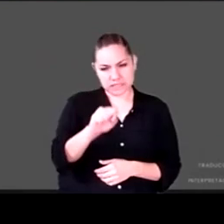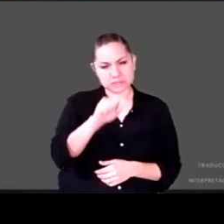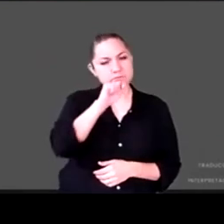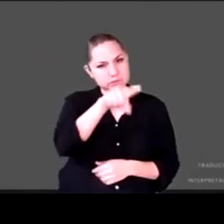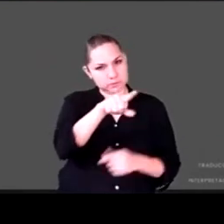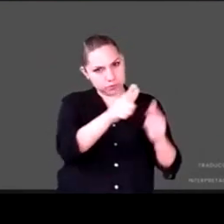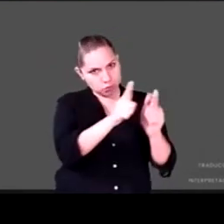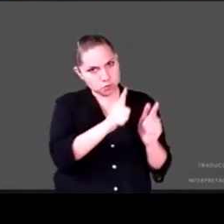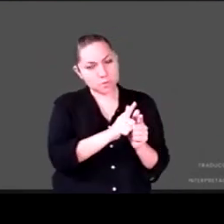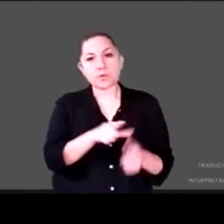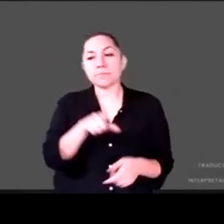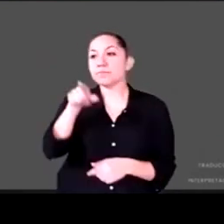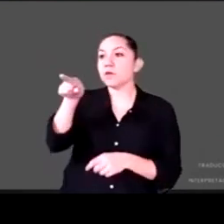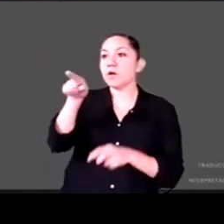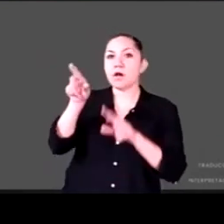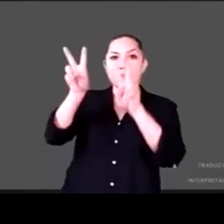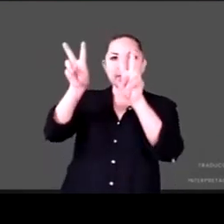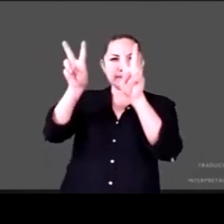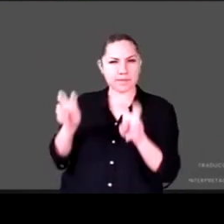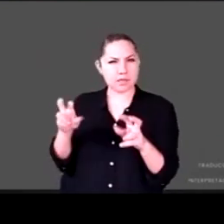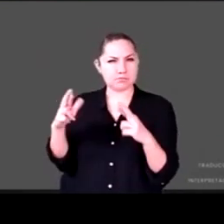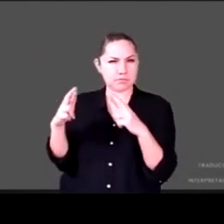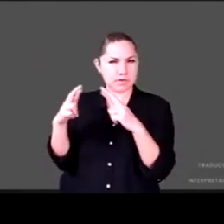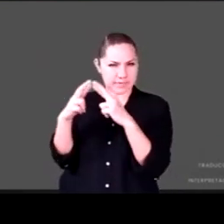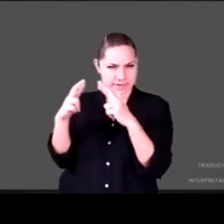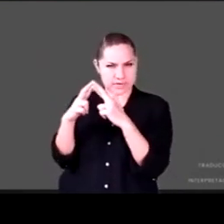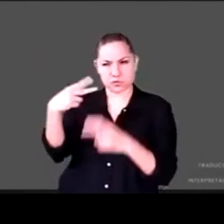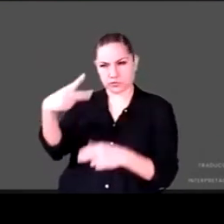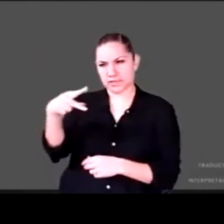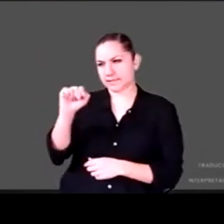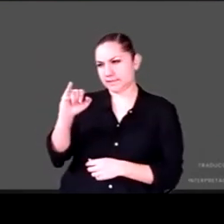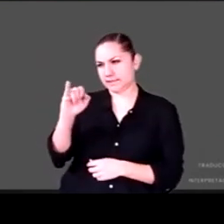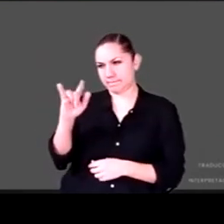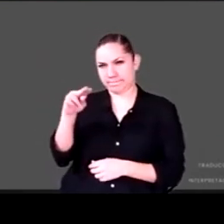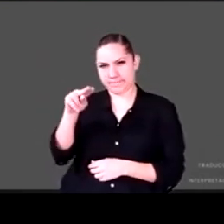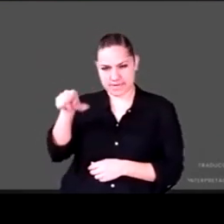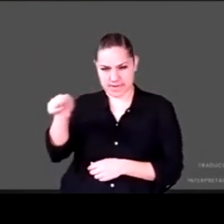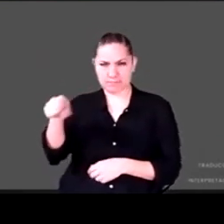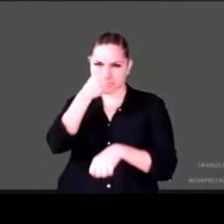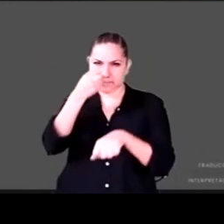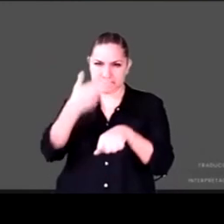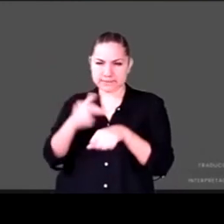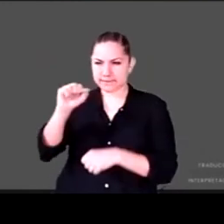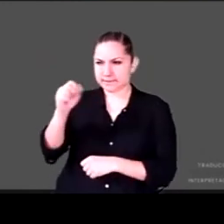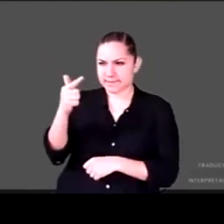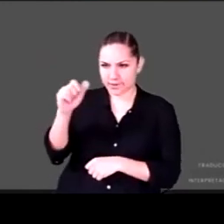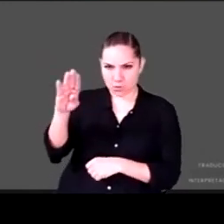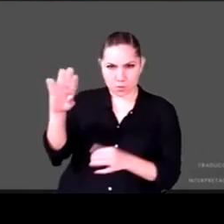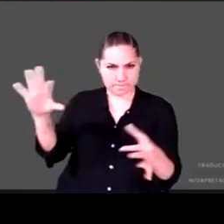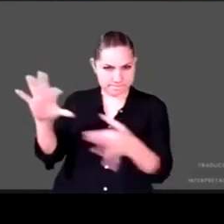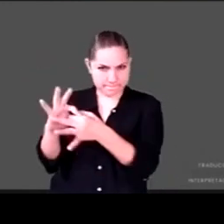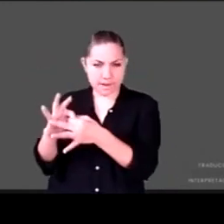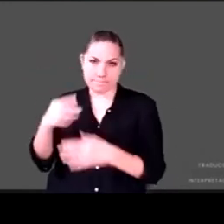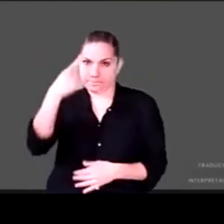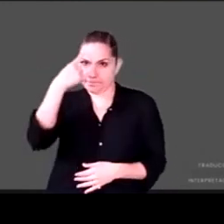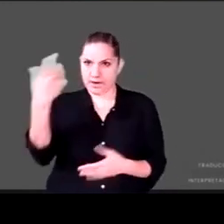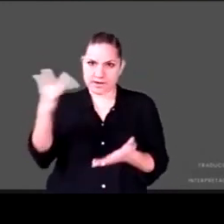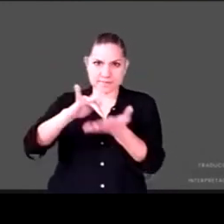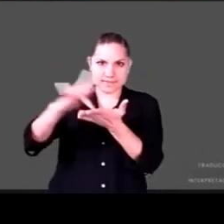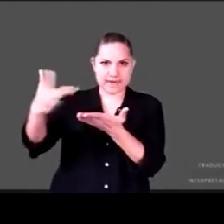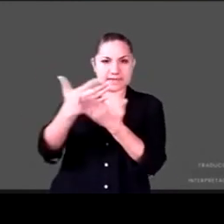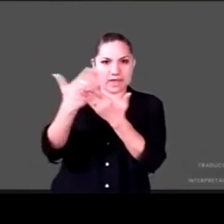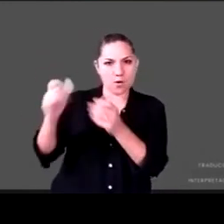de asuntos religiosos, insisto, a propios y finas de gobernación, por permitirnos en esta plataforma darnos